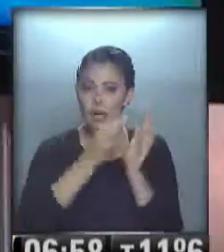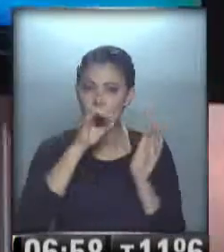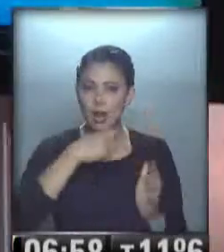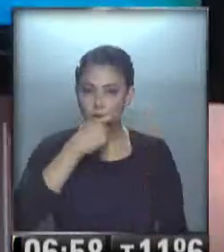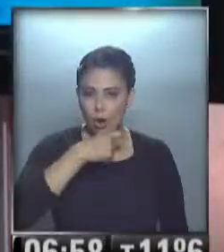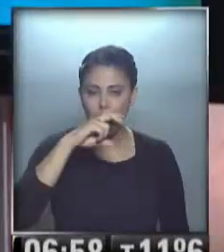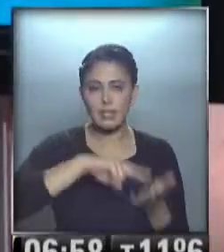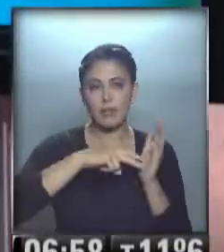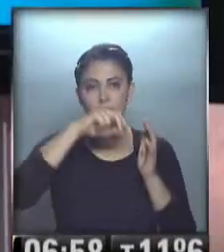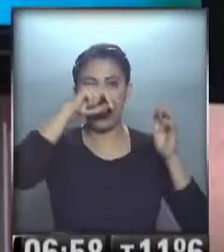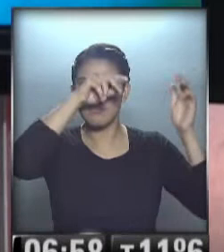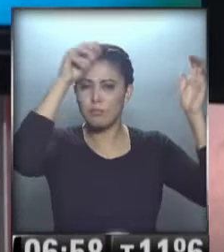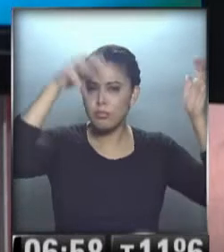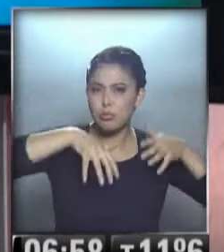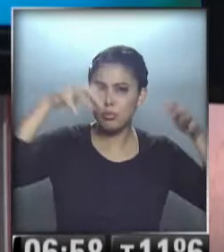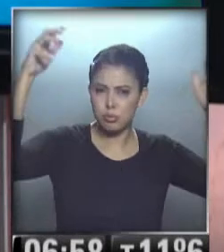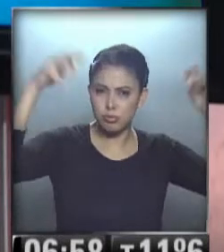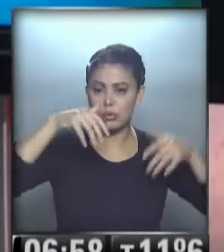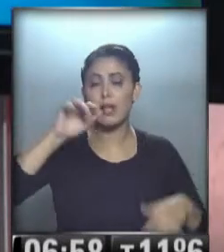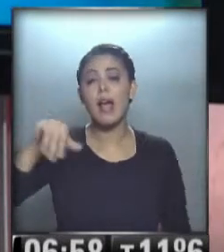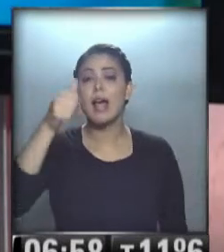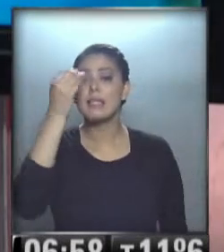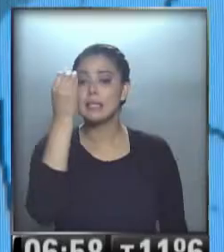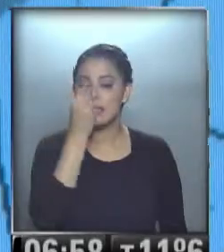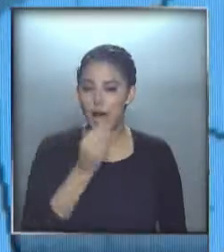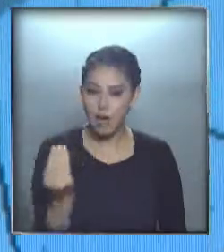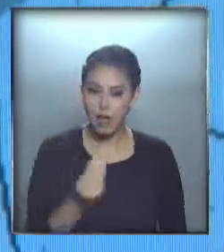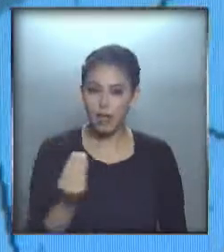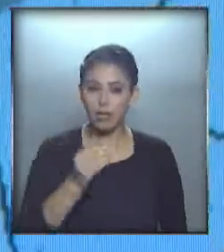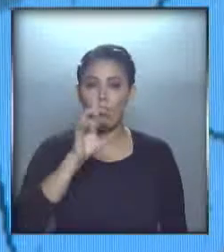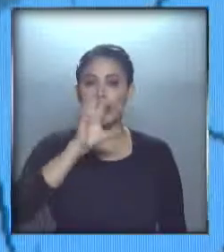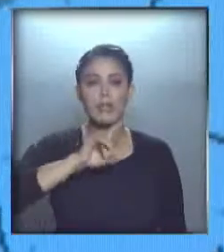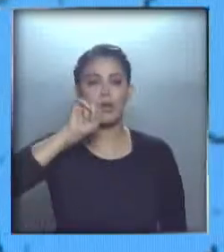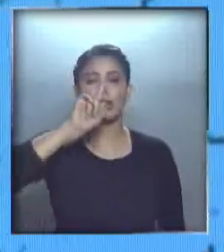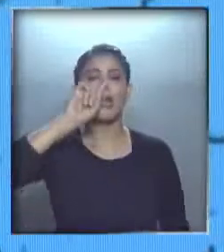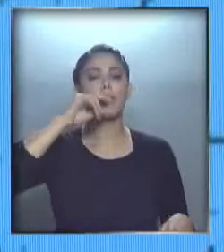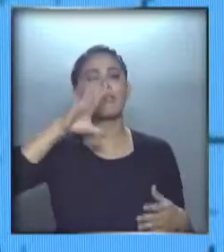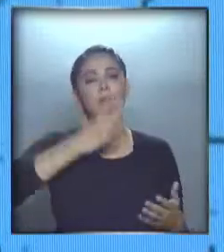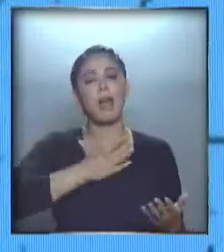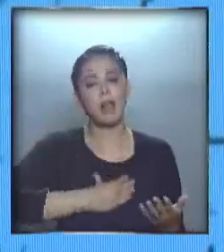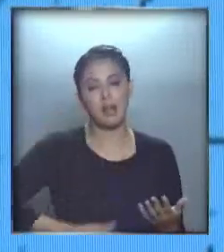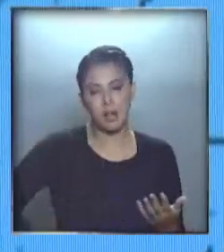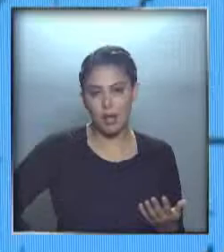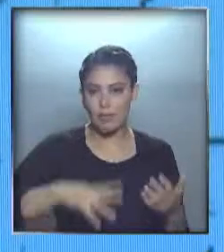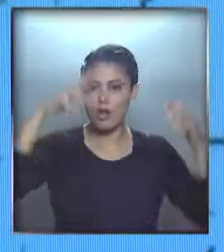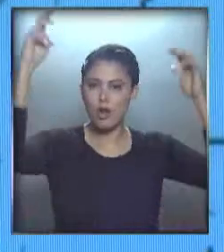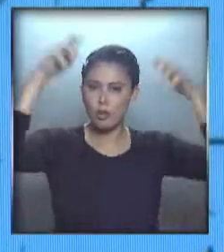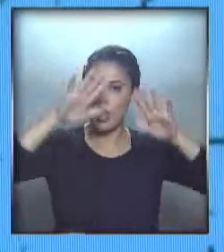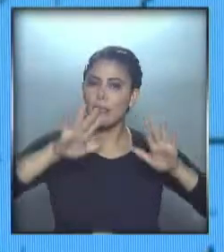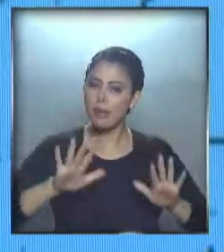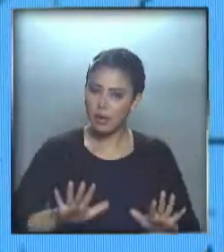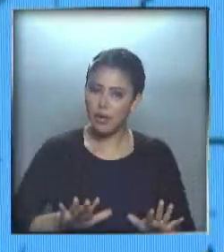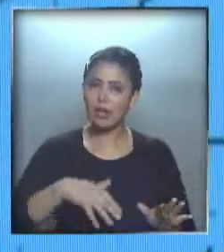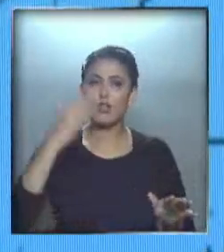mucha cantidad de agua. Nos vamos al sábado. Afloja en el noroeste, amigos, afloja esa lluvia tan fuerte. Las